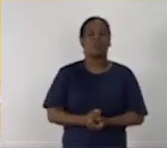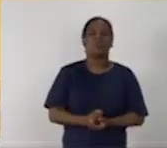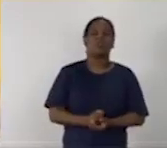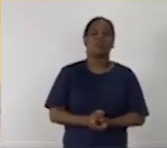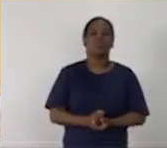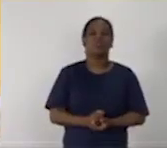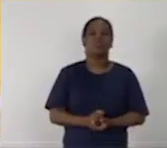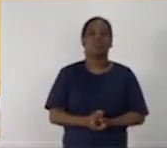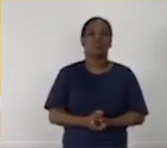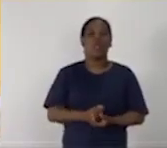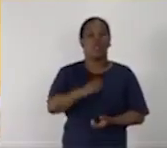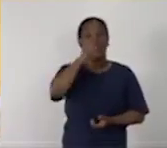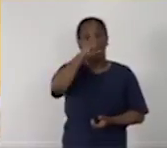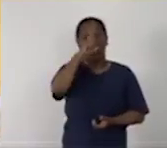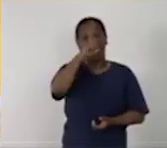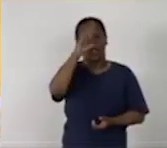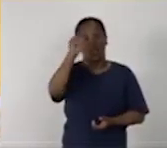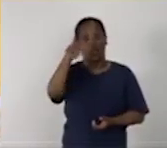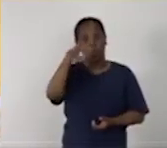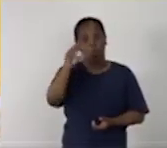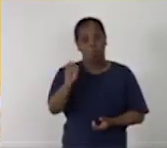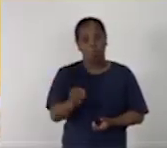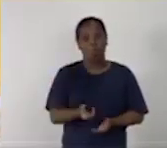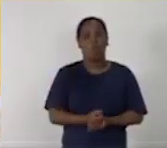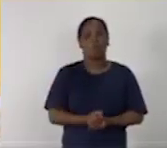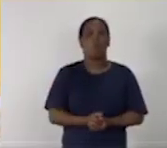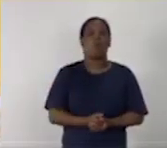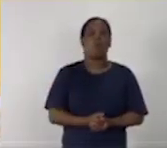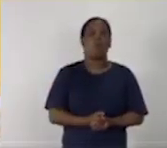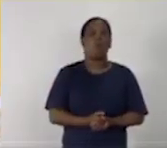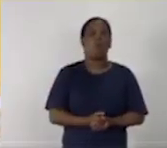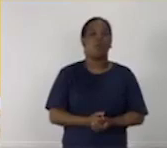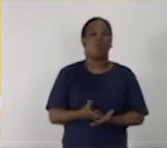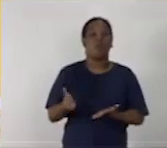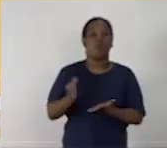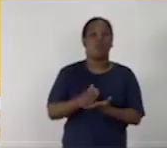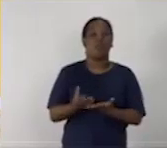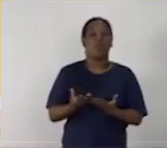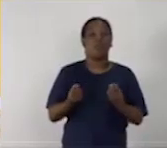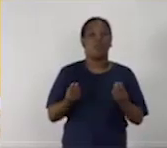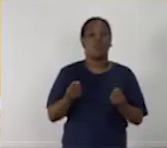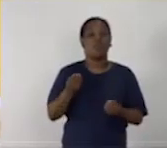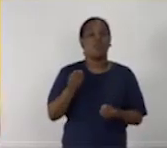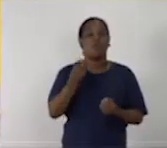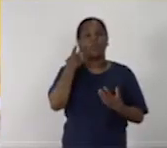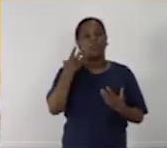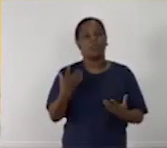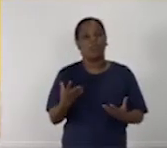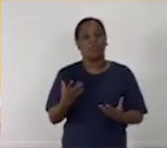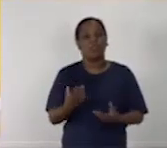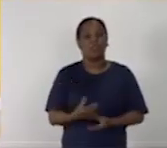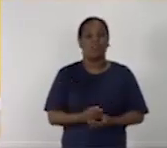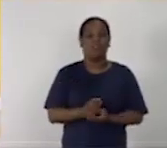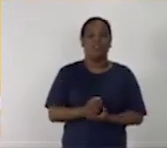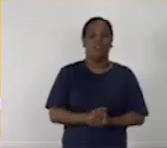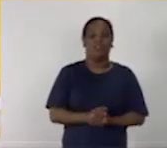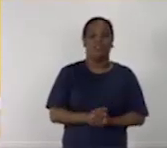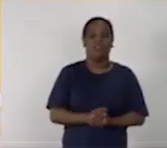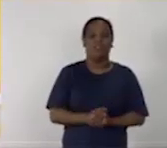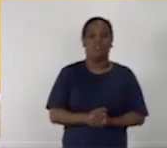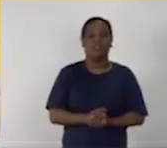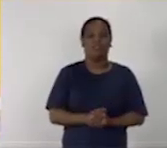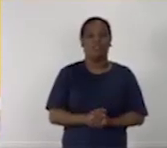deben conocer. Por supuesto, La edad de oro. Este tiene que ser el libro con el que duerman todas las noches.